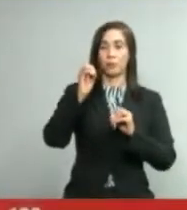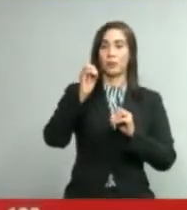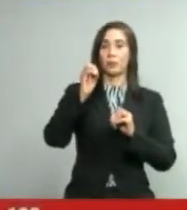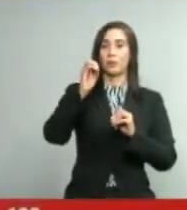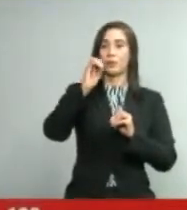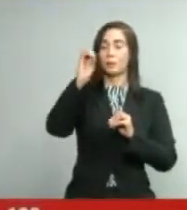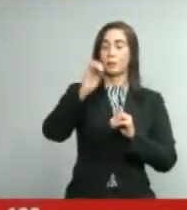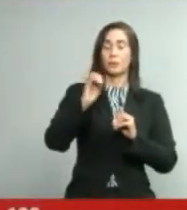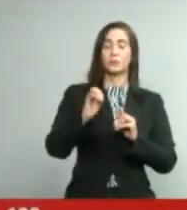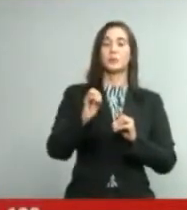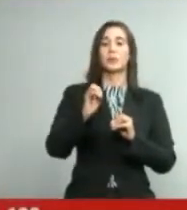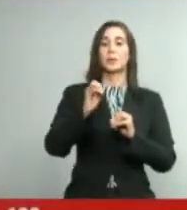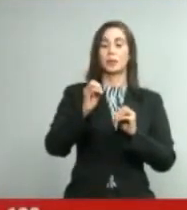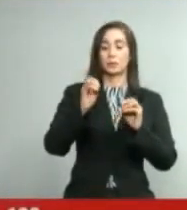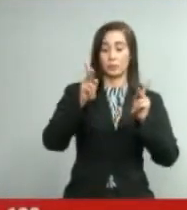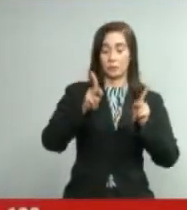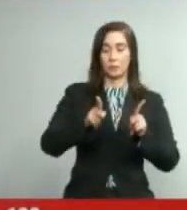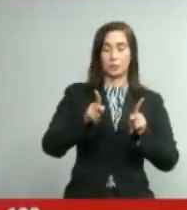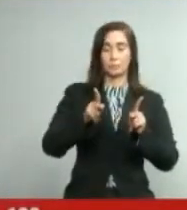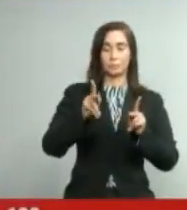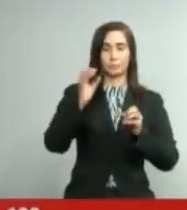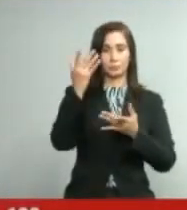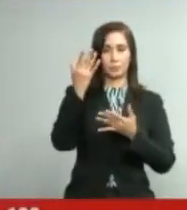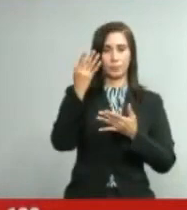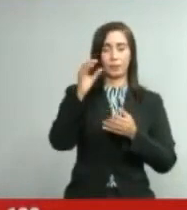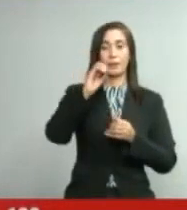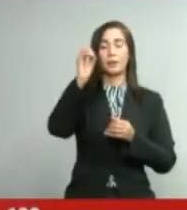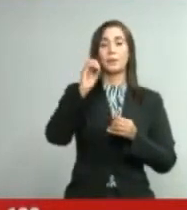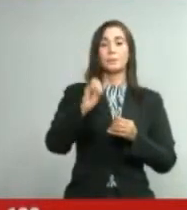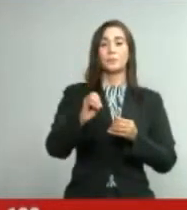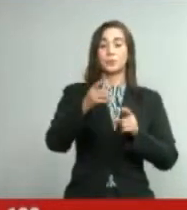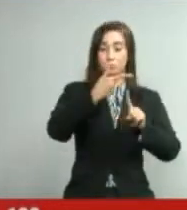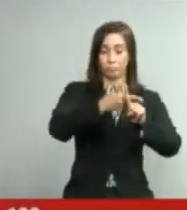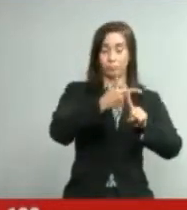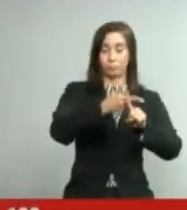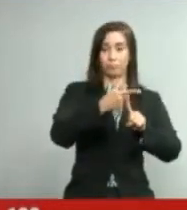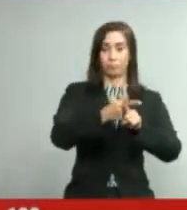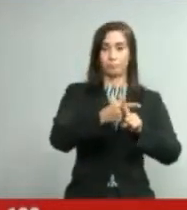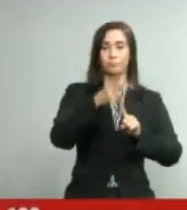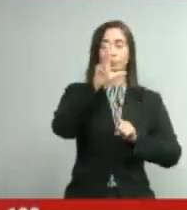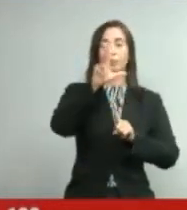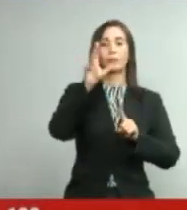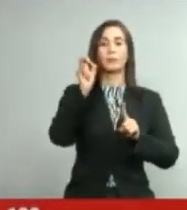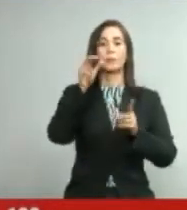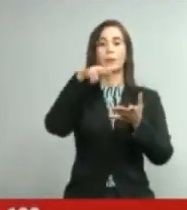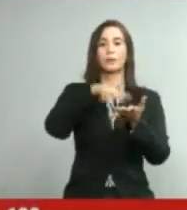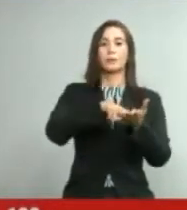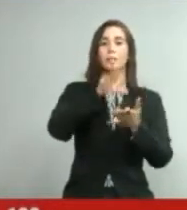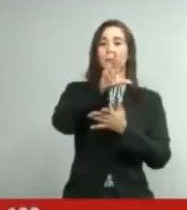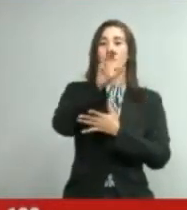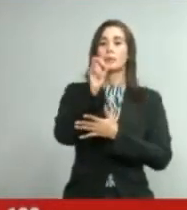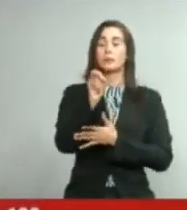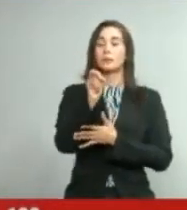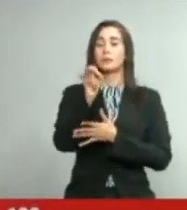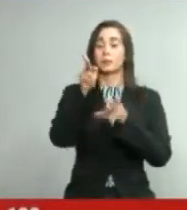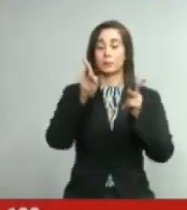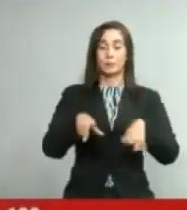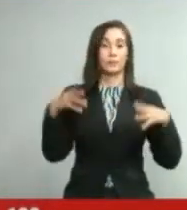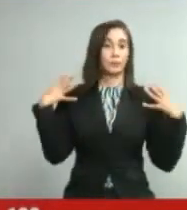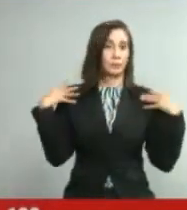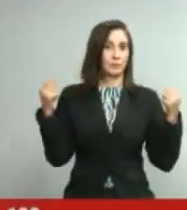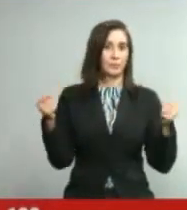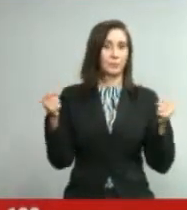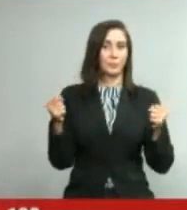positividad, 3,339 recuperados,